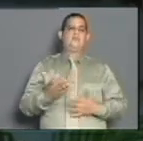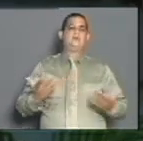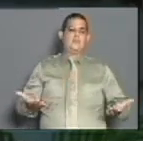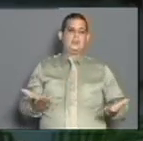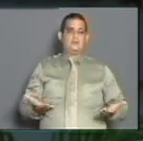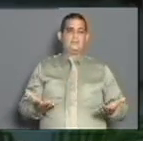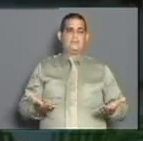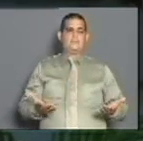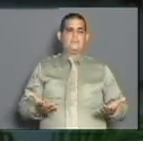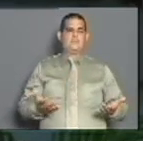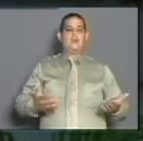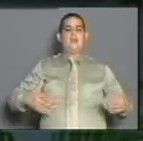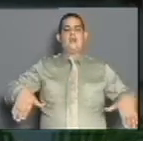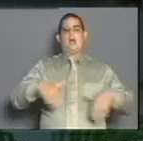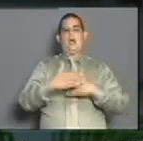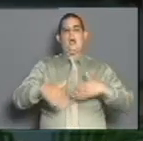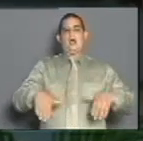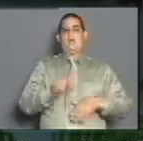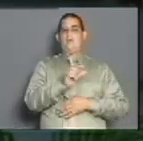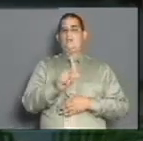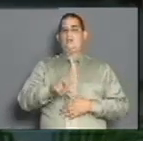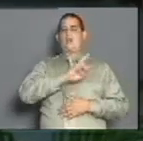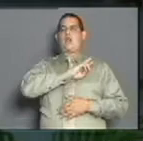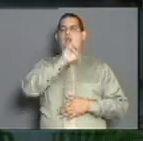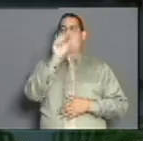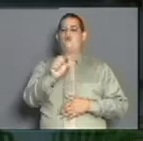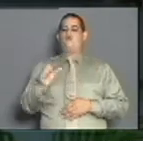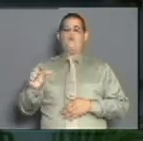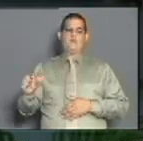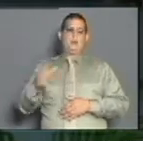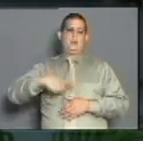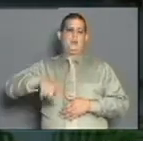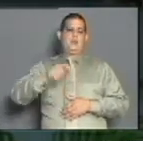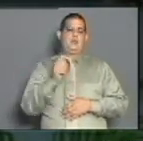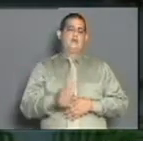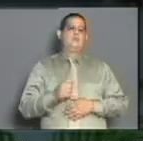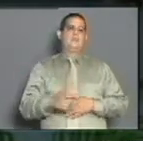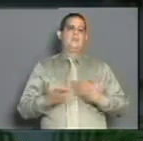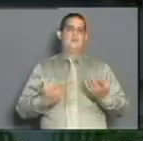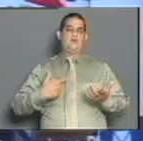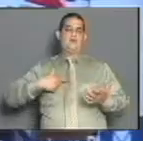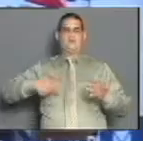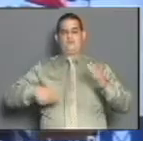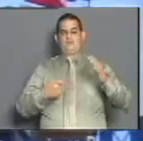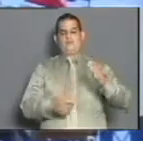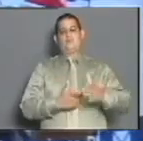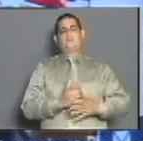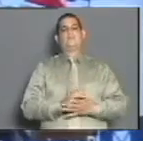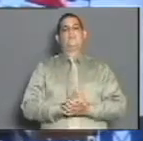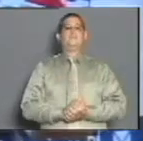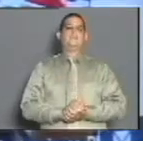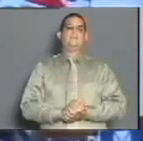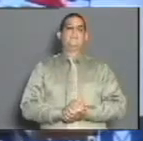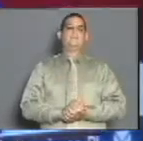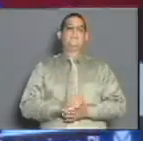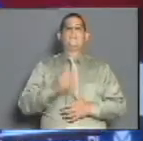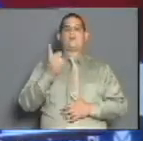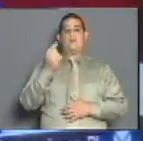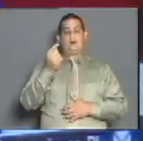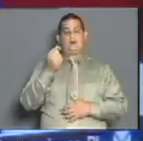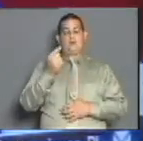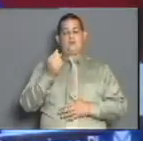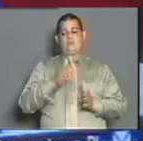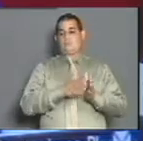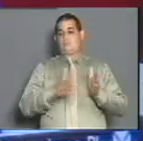es de los revolucionarios y estaremos siempre en el combate de defender la obra de la revolución. La marcha de la economía en el primer